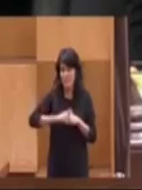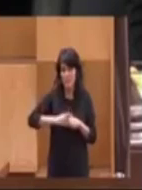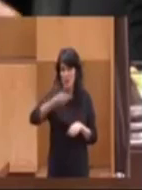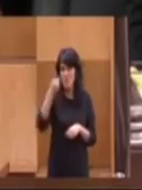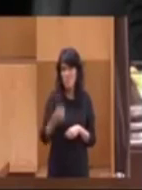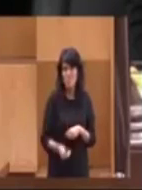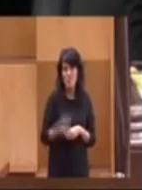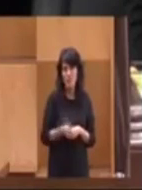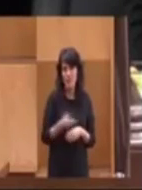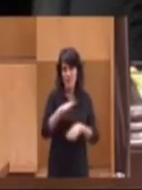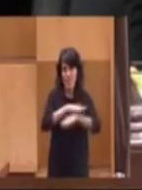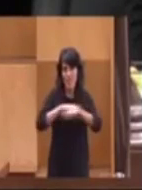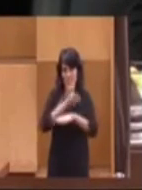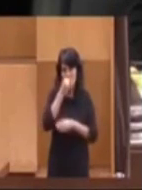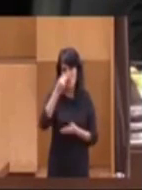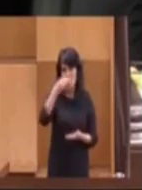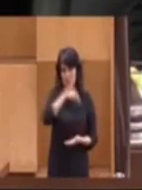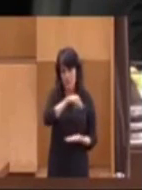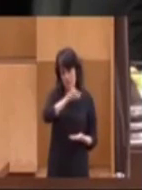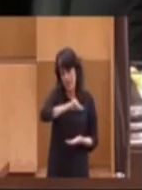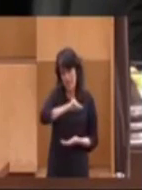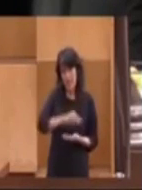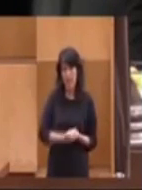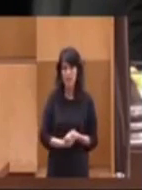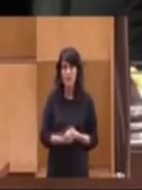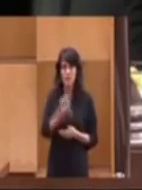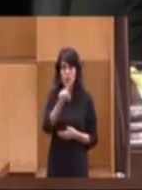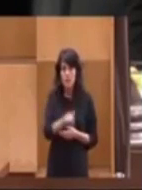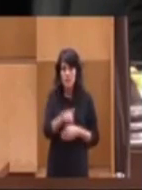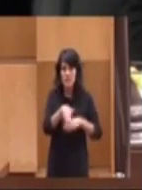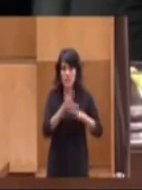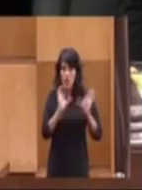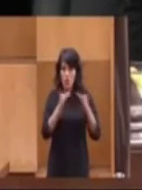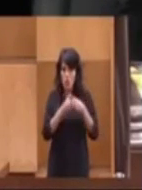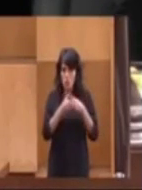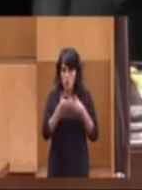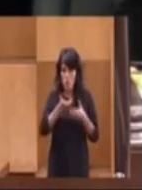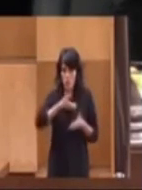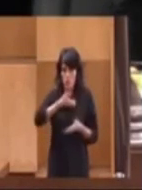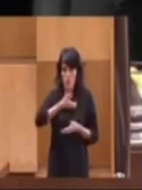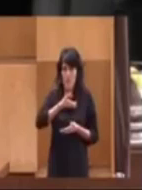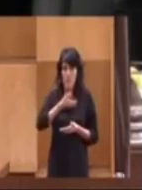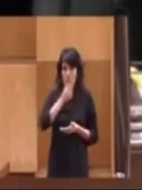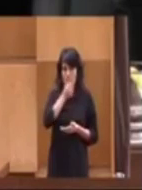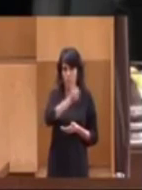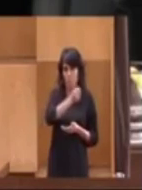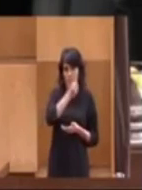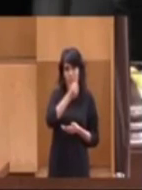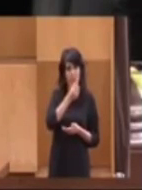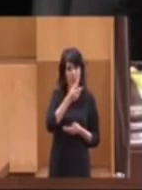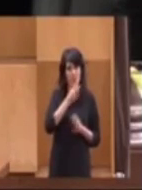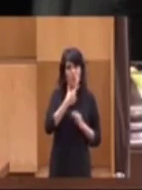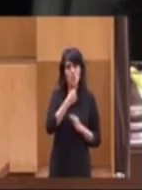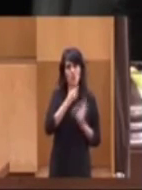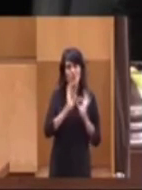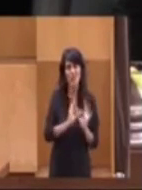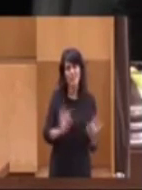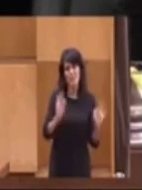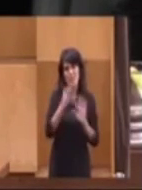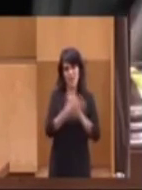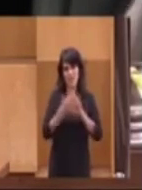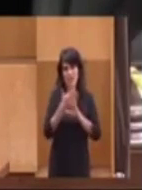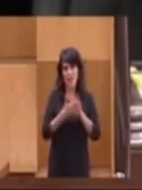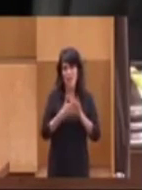se pueden imaginar, a este grupo municipal, al Partido Socialista, le gusta especialmente hablar